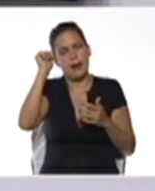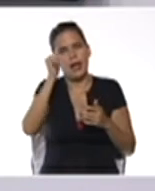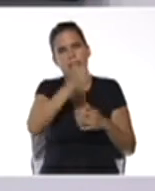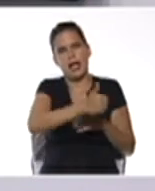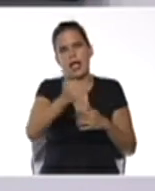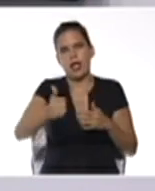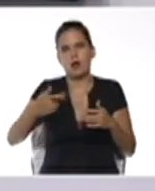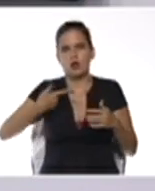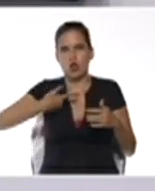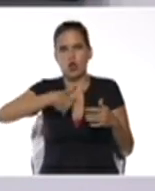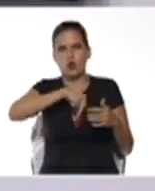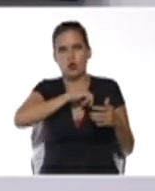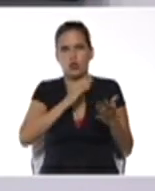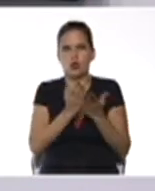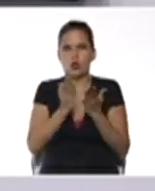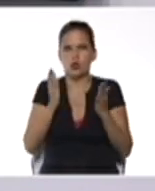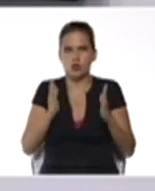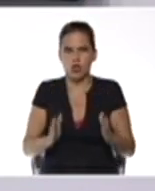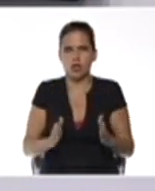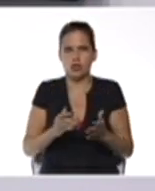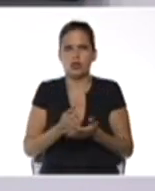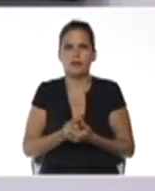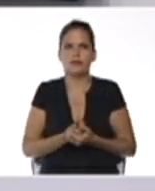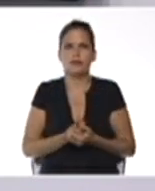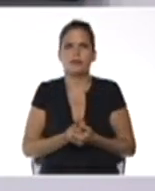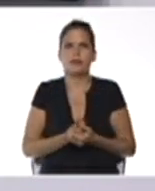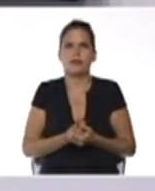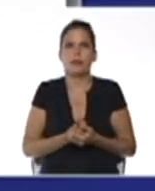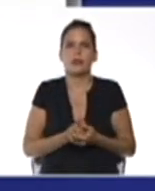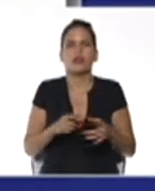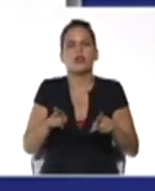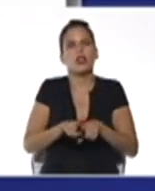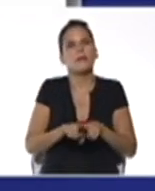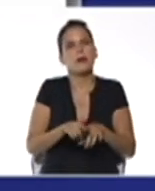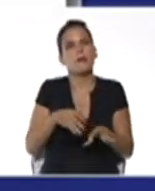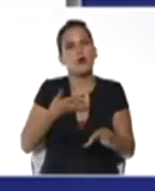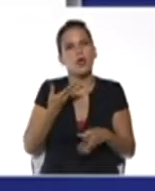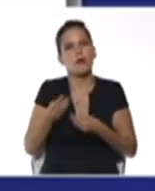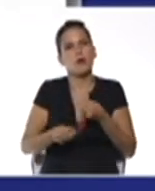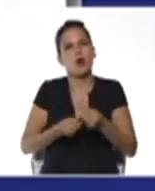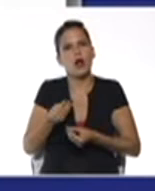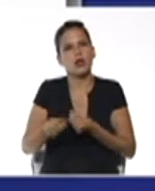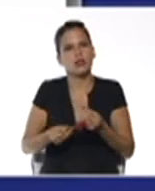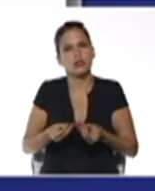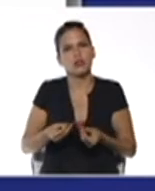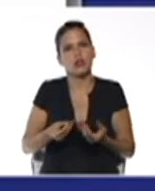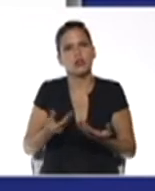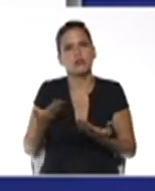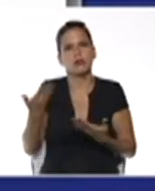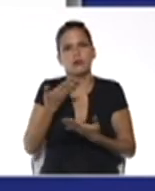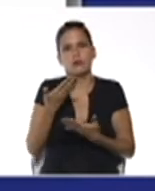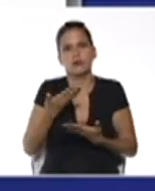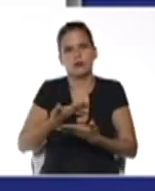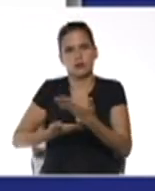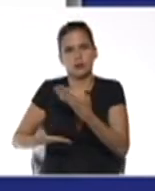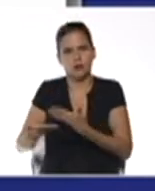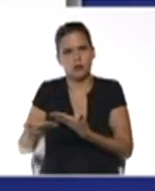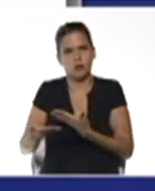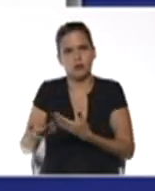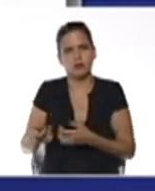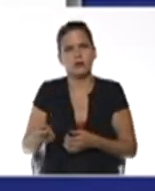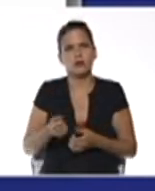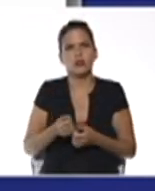de nuestros estudiantes con retardo mental también podemos realizar lo que es la correspondencia término a término y esa